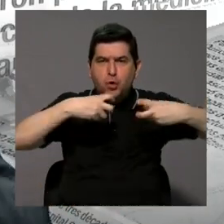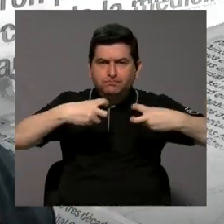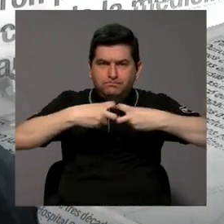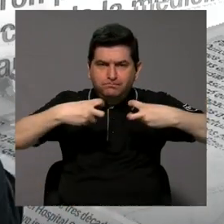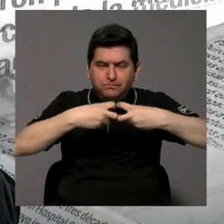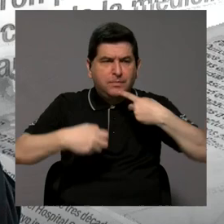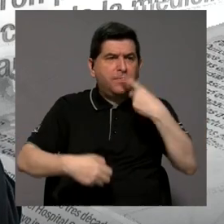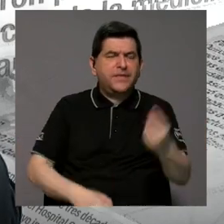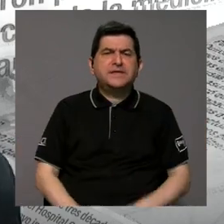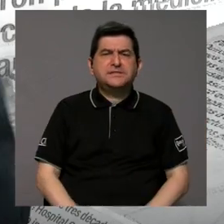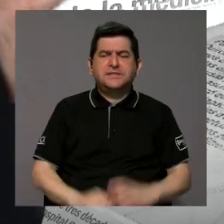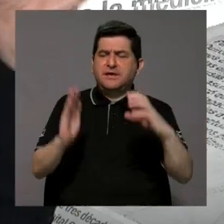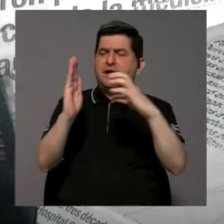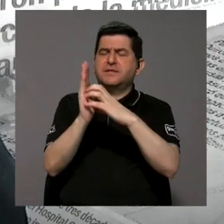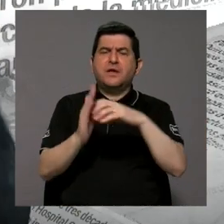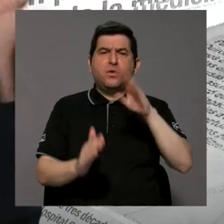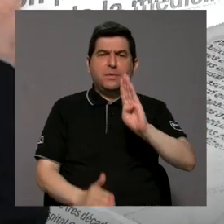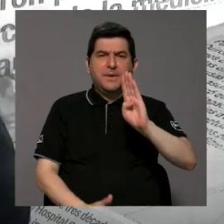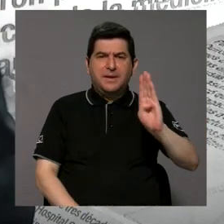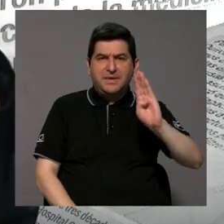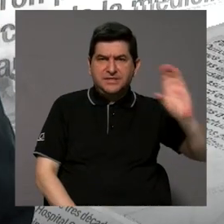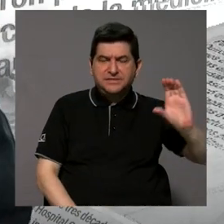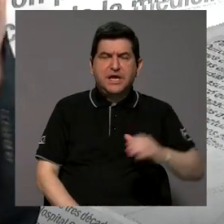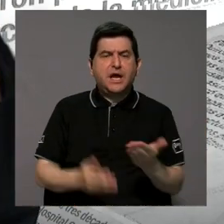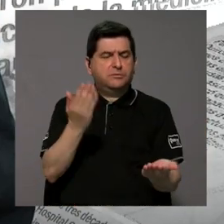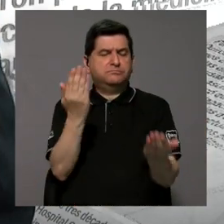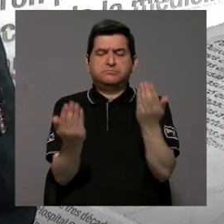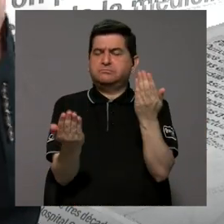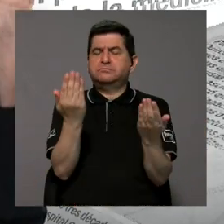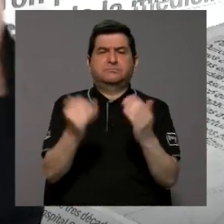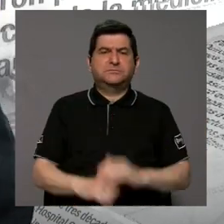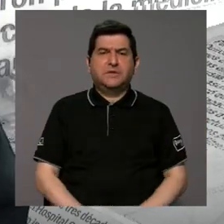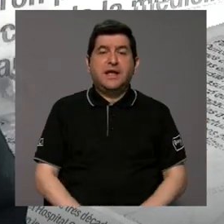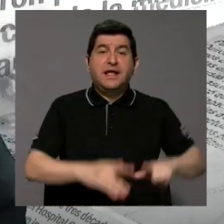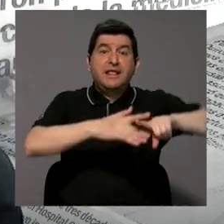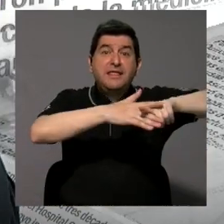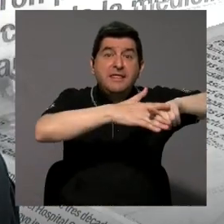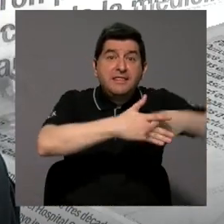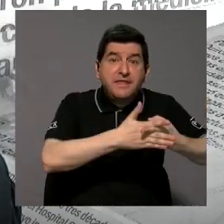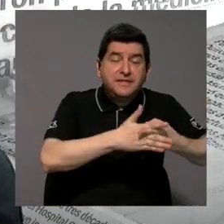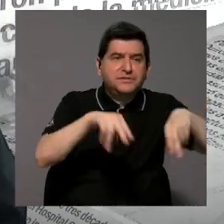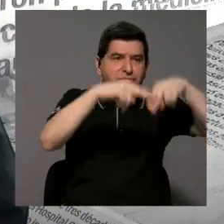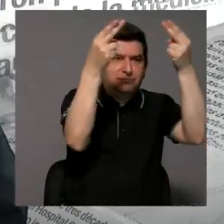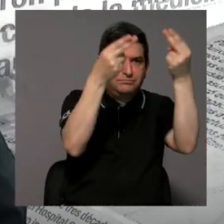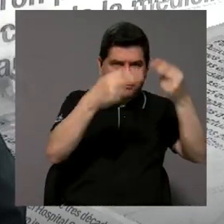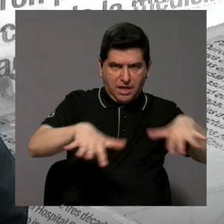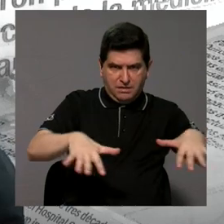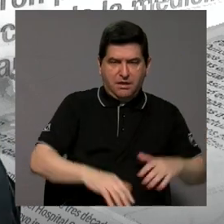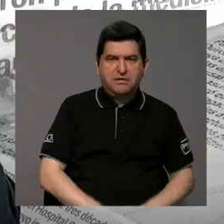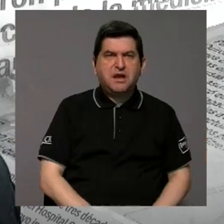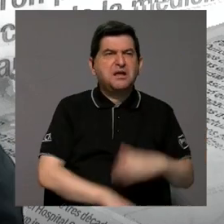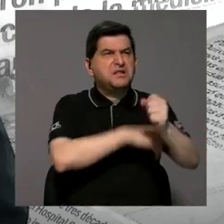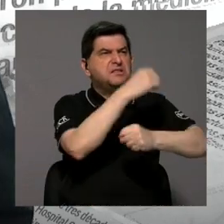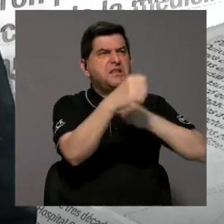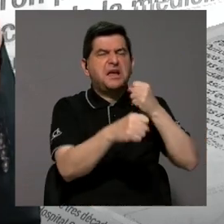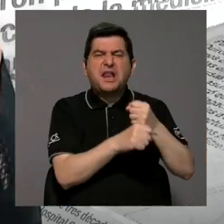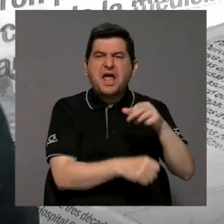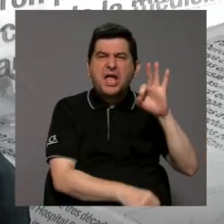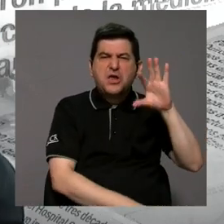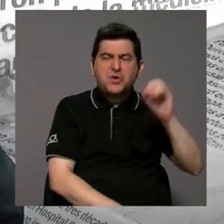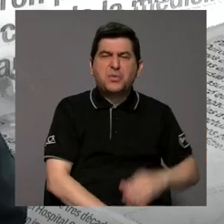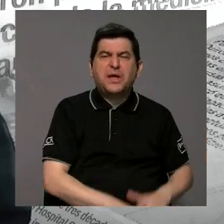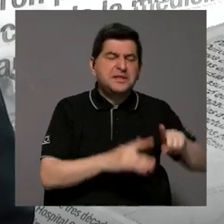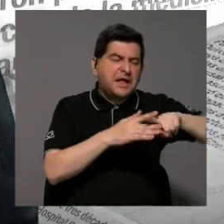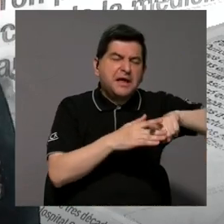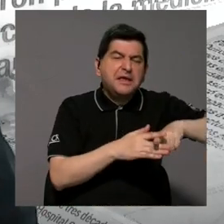decía un artículo de la BBC que podía compararlo con el inicio del Internet, como en los años 90, que estaba